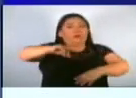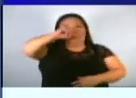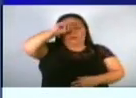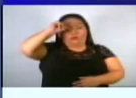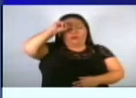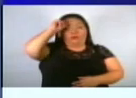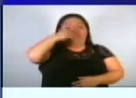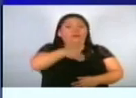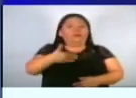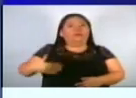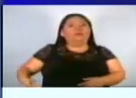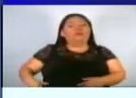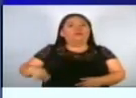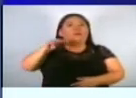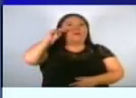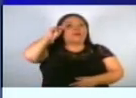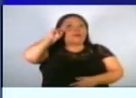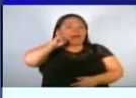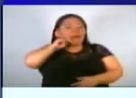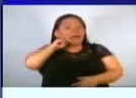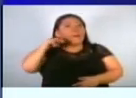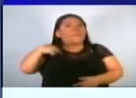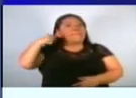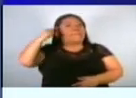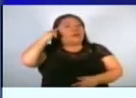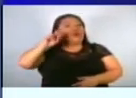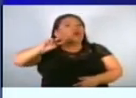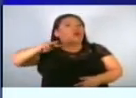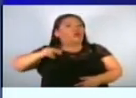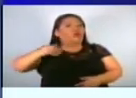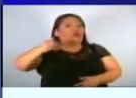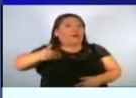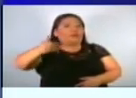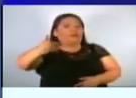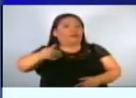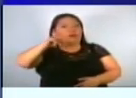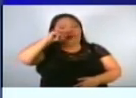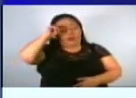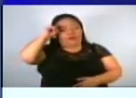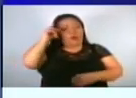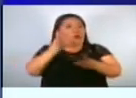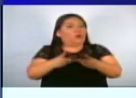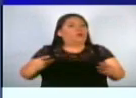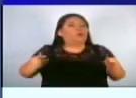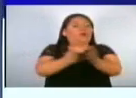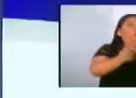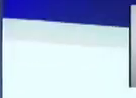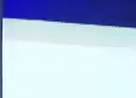esperan que en su segundo mandato la economía sea el principal problema a resolver.